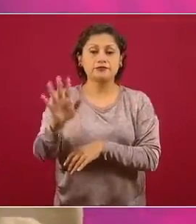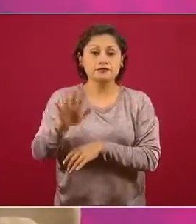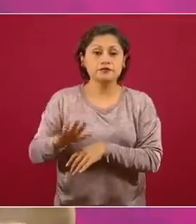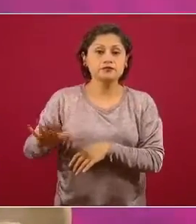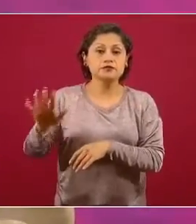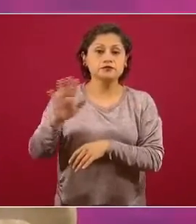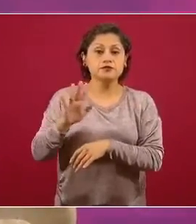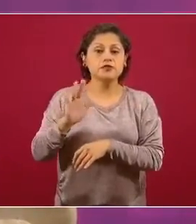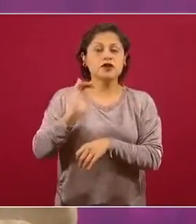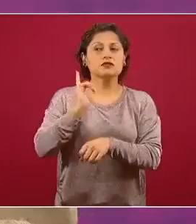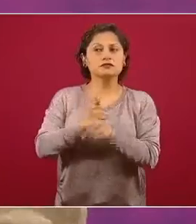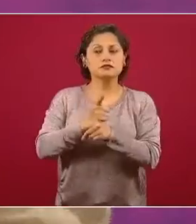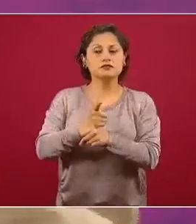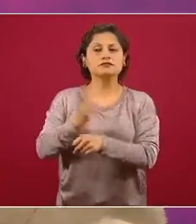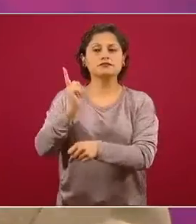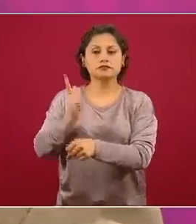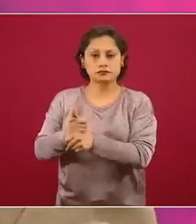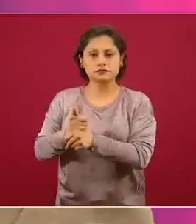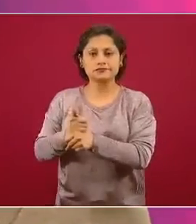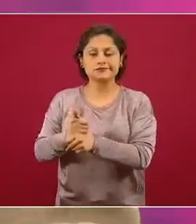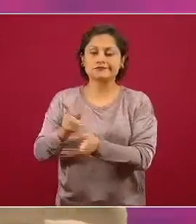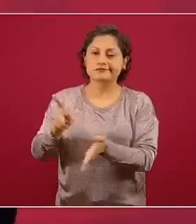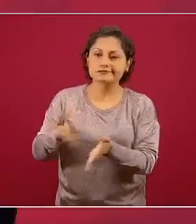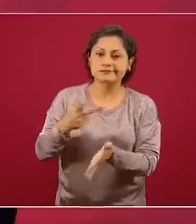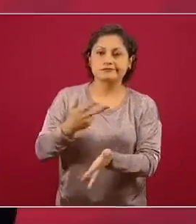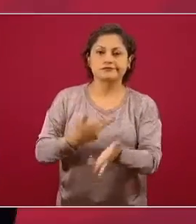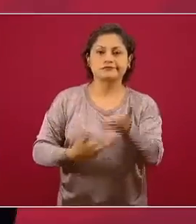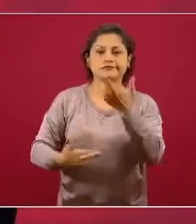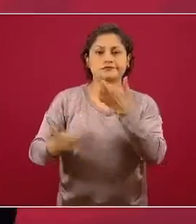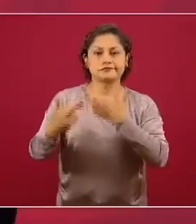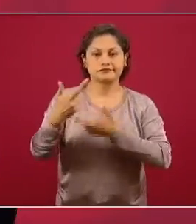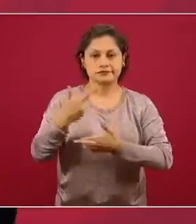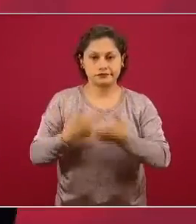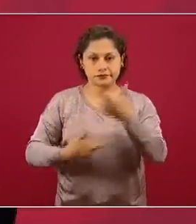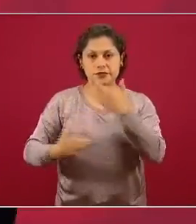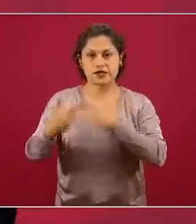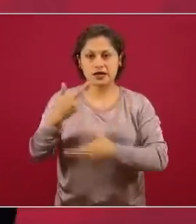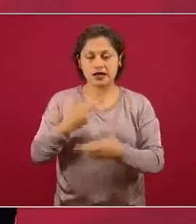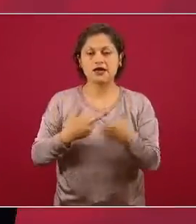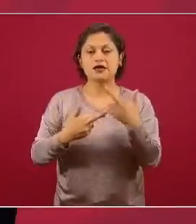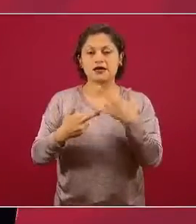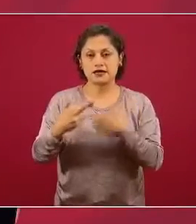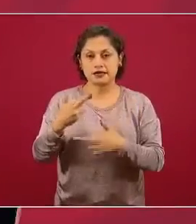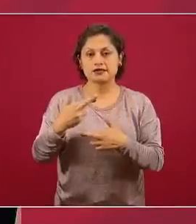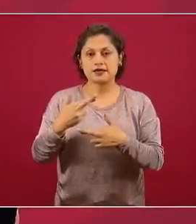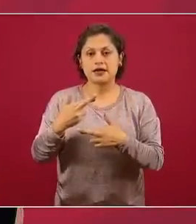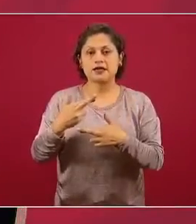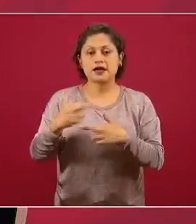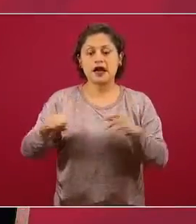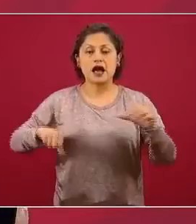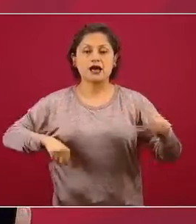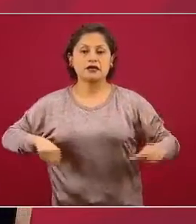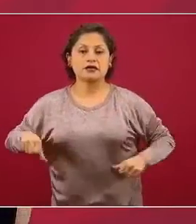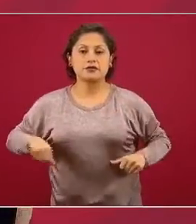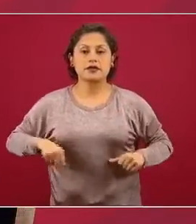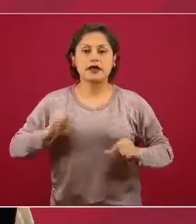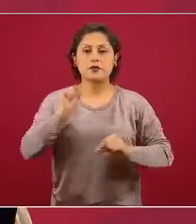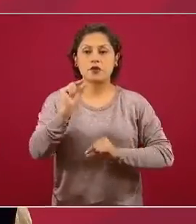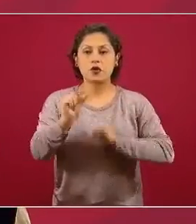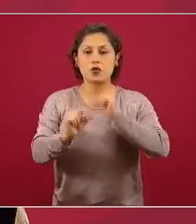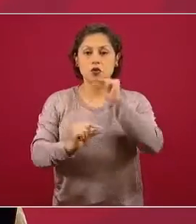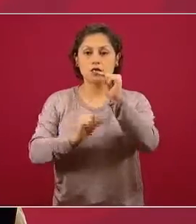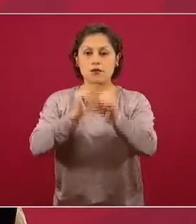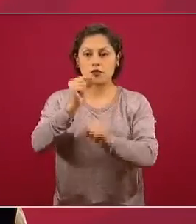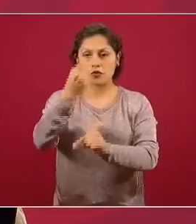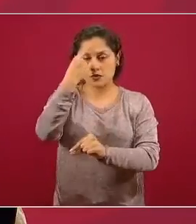desconfinar y retornar a actividades restrictivas para que no continuara el